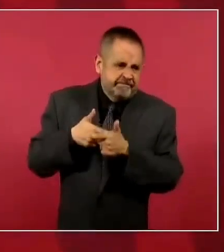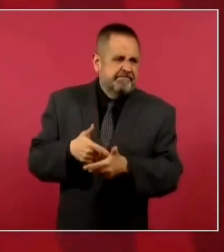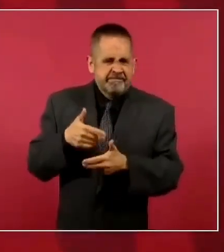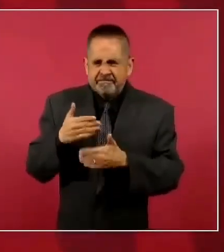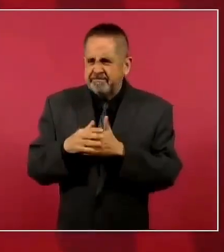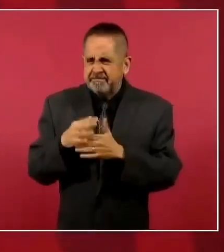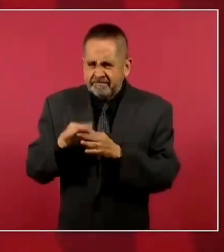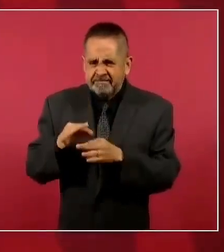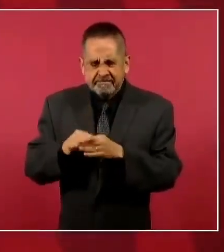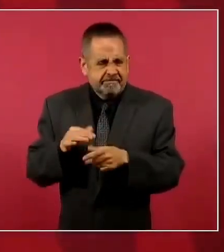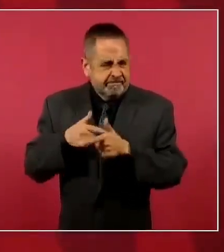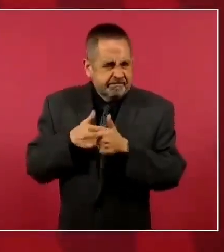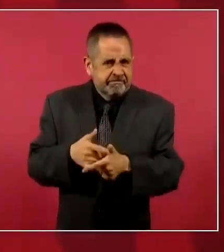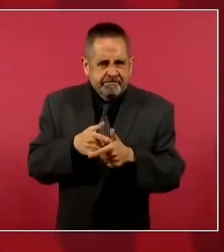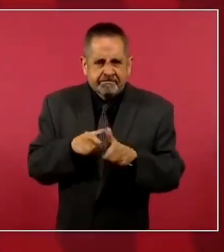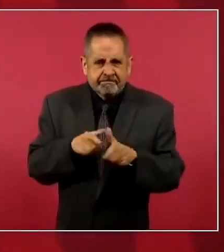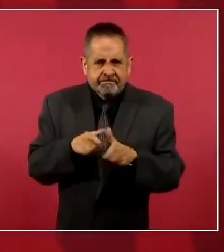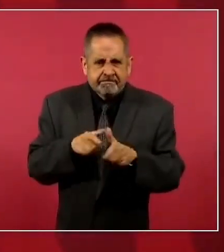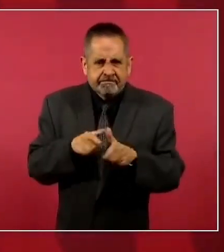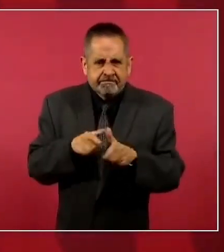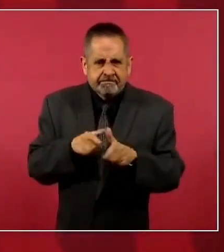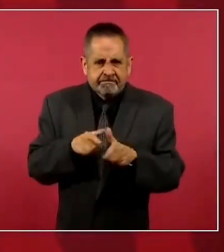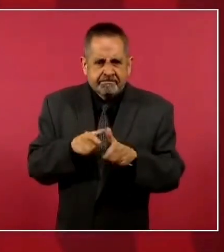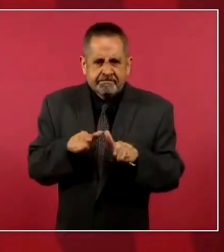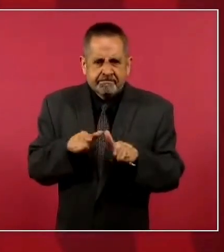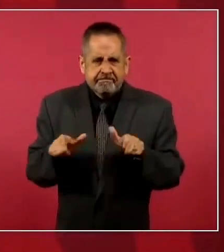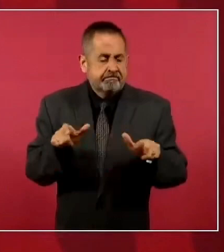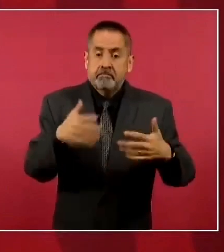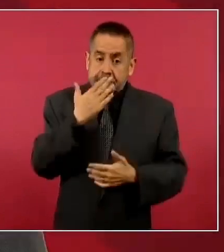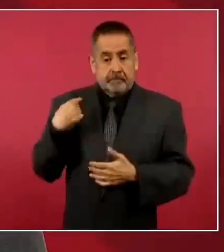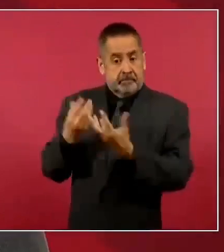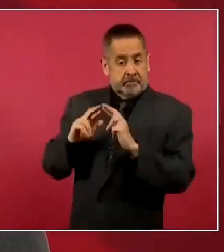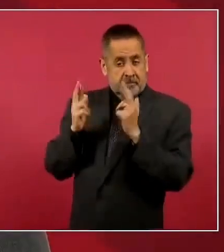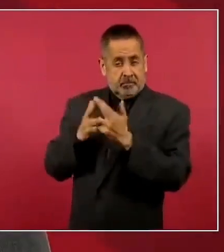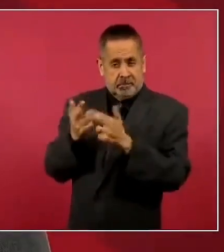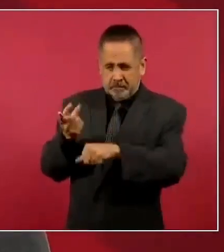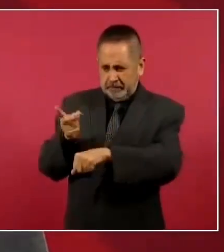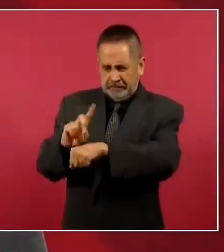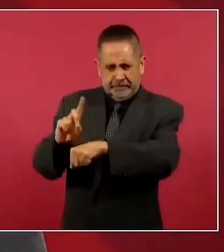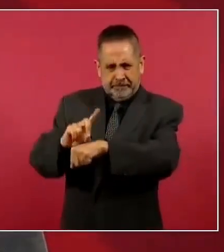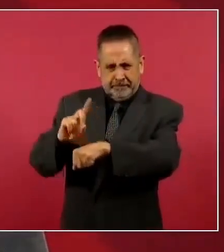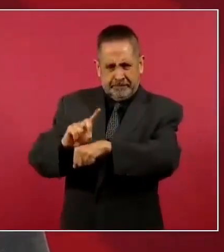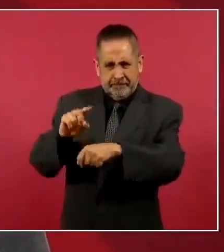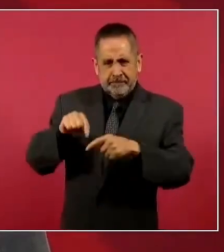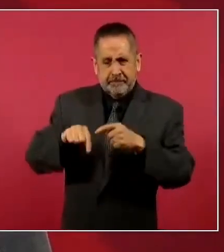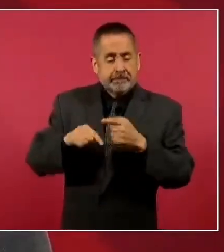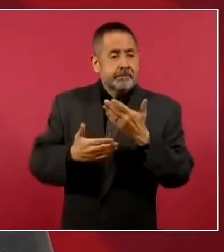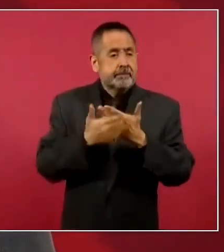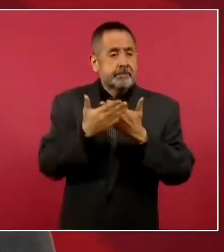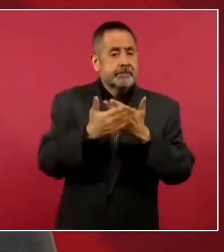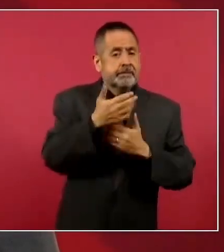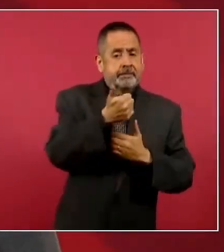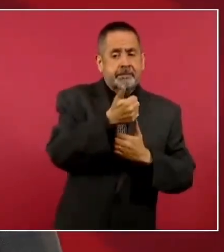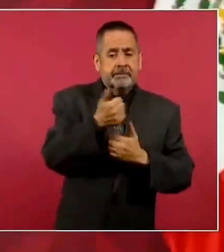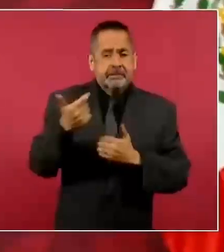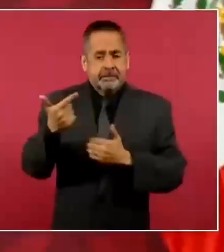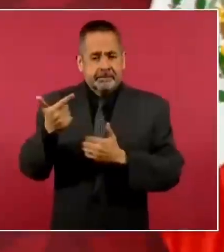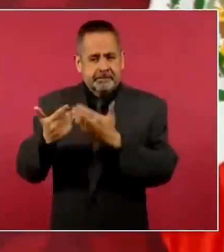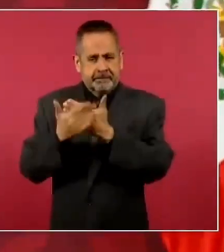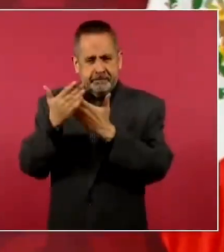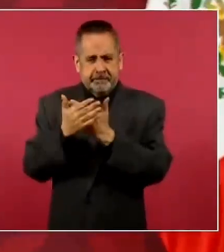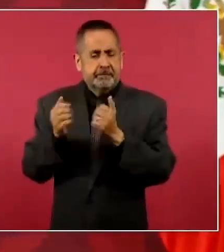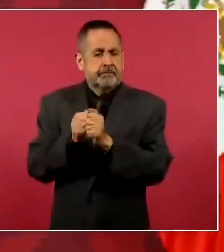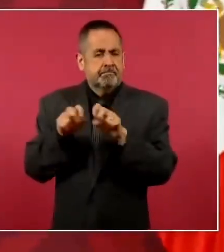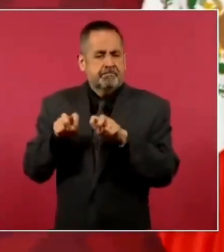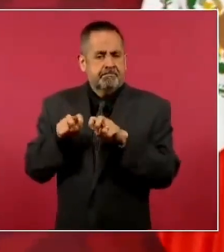las reuniones que hacemos todos los días aquí de seis a siete de la mañana con el